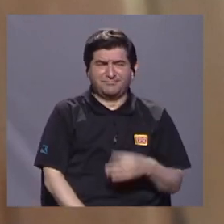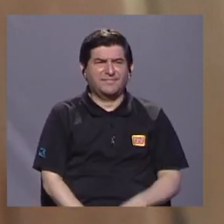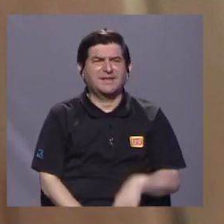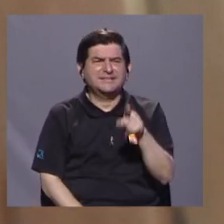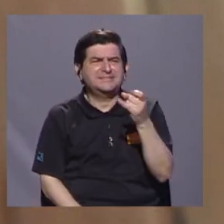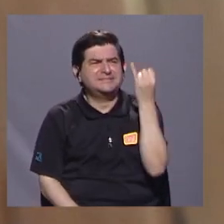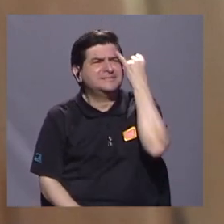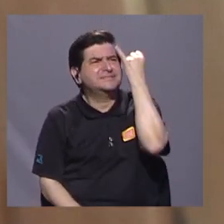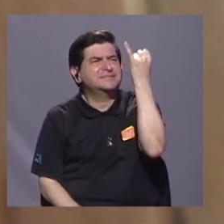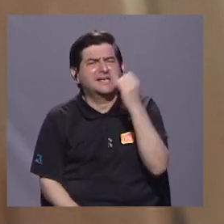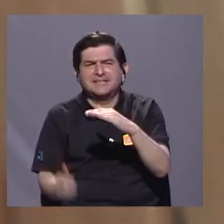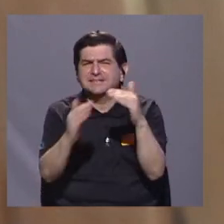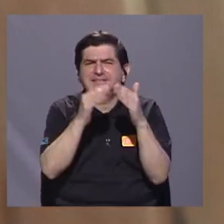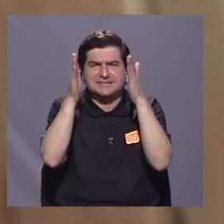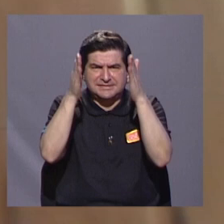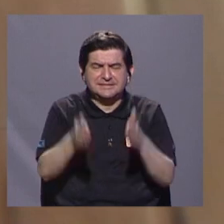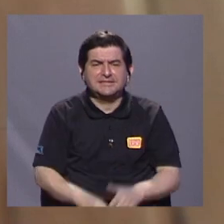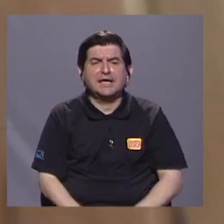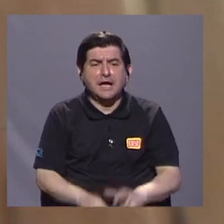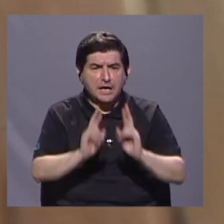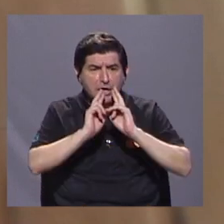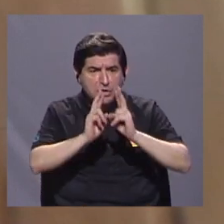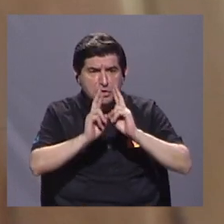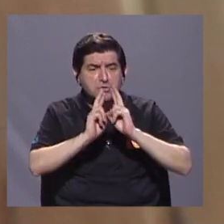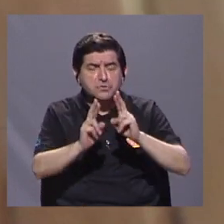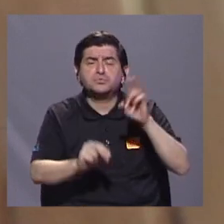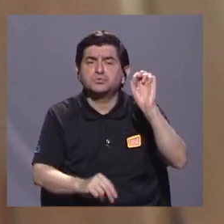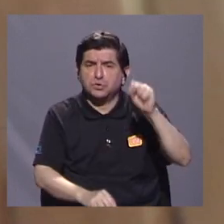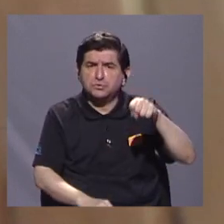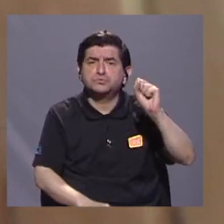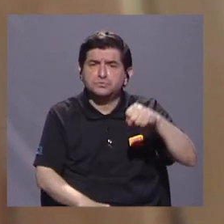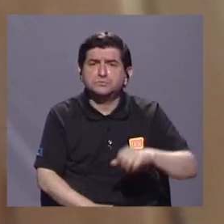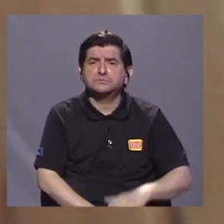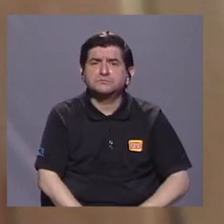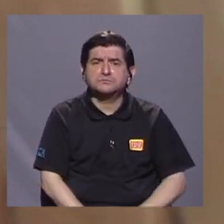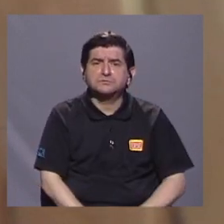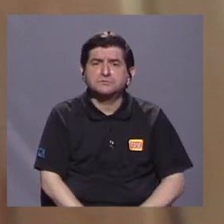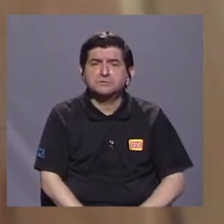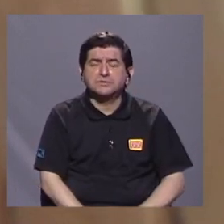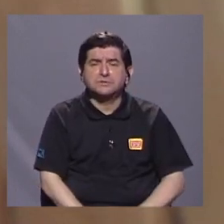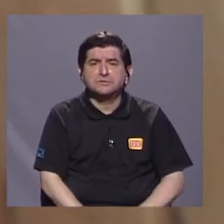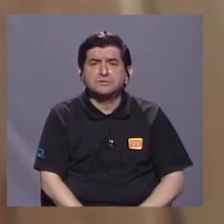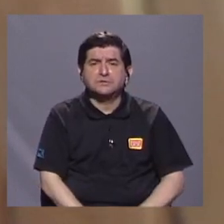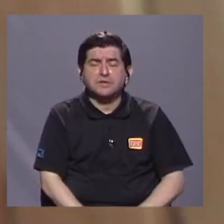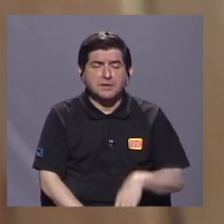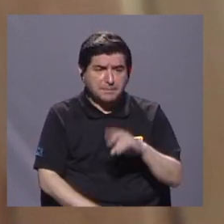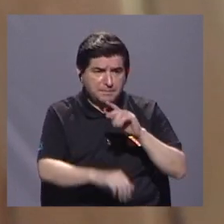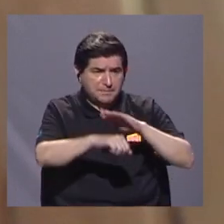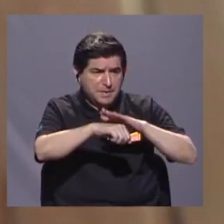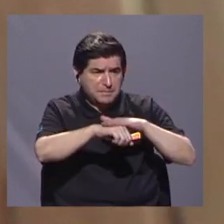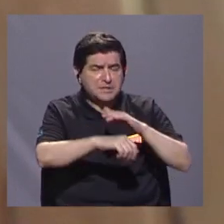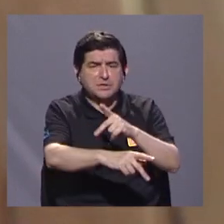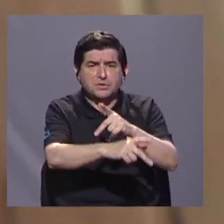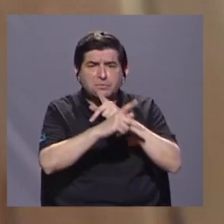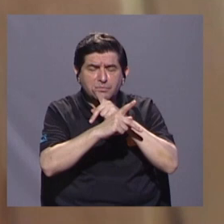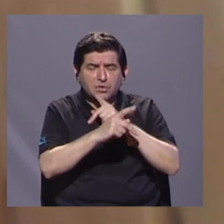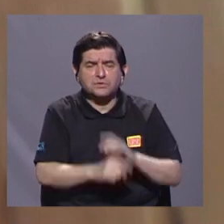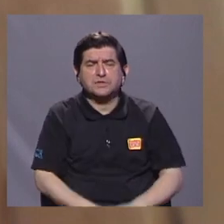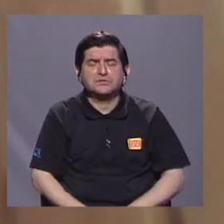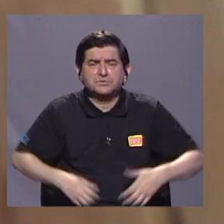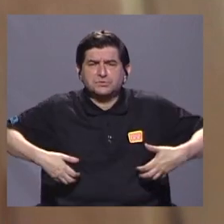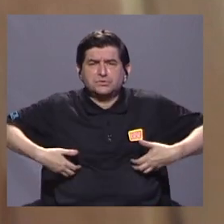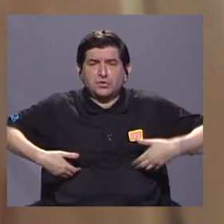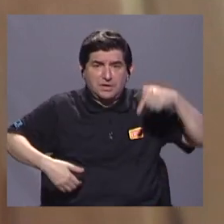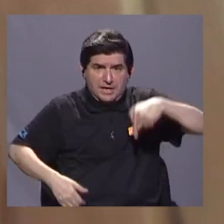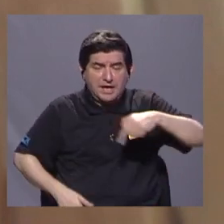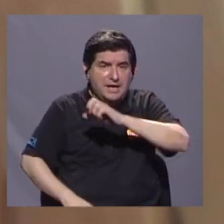iniciativa ciudadana, pues, dio los resultados esperados en cuanto a la protección de los primates en Costa